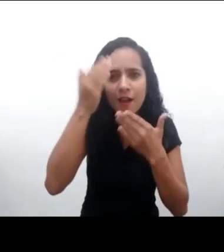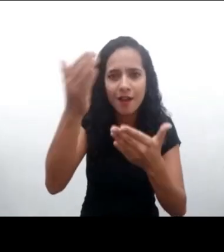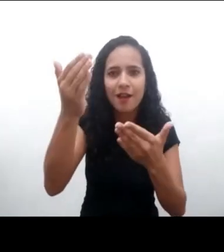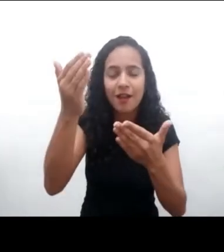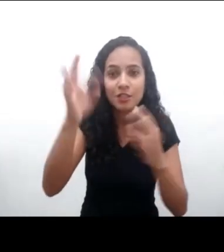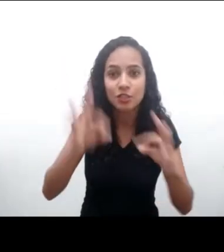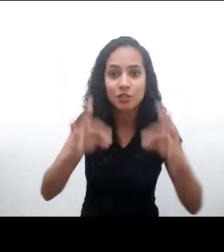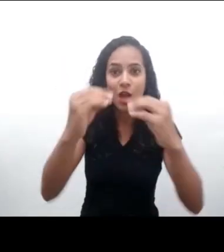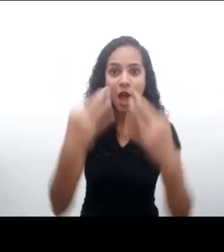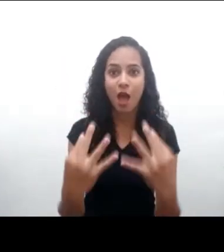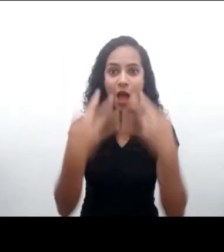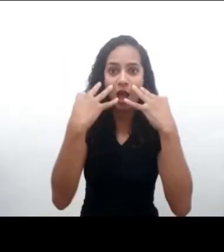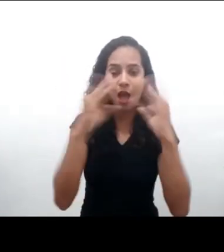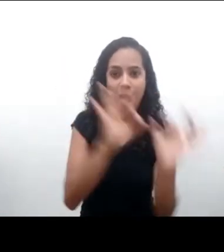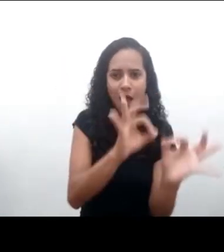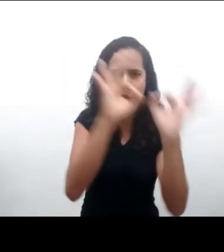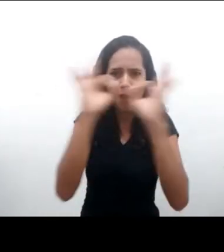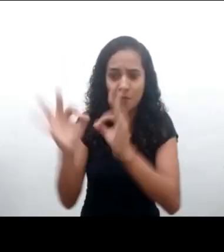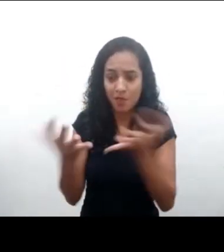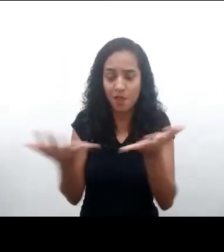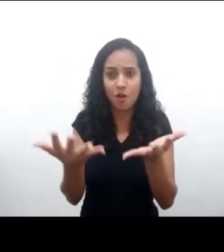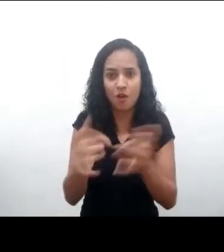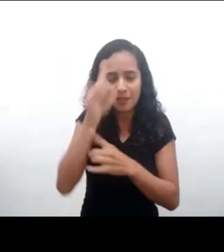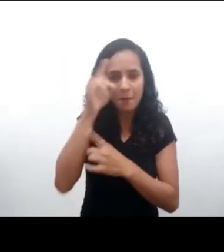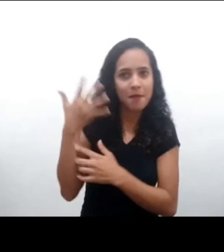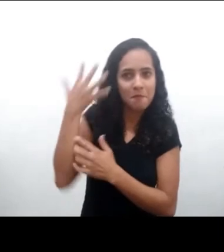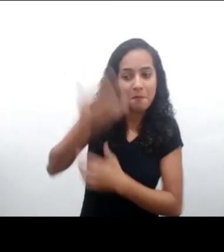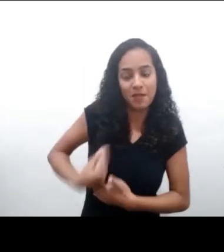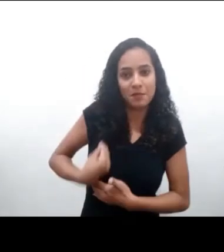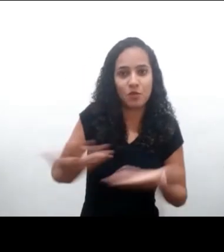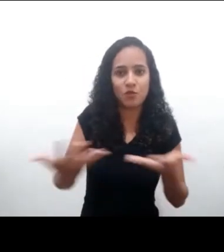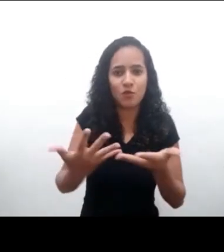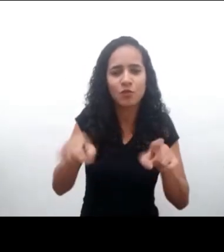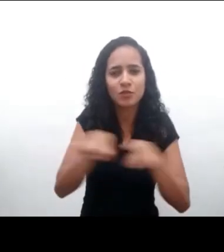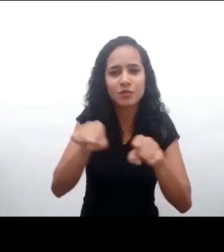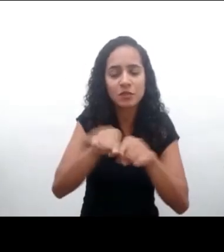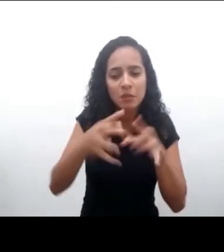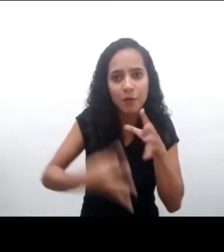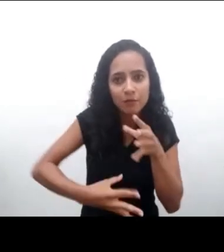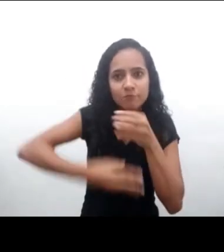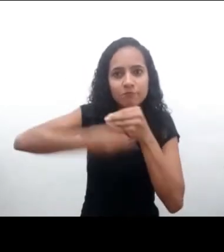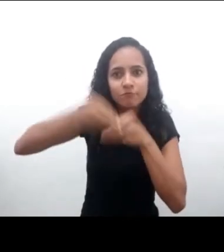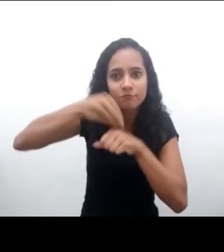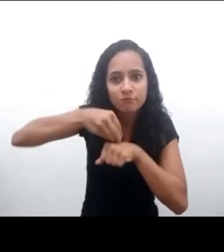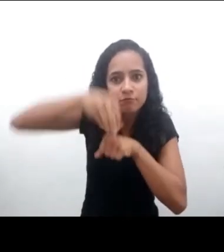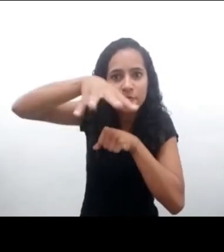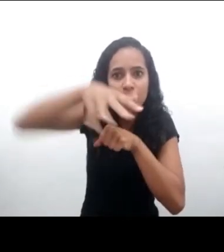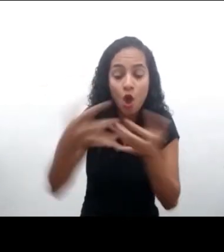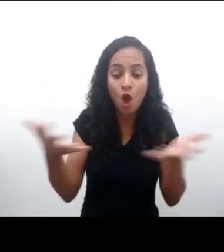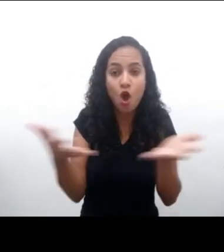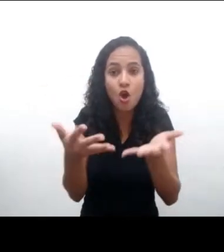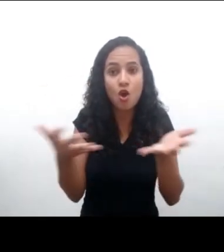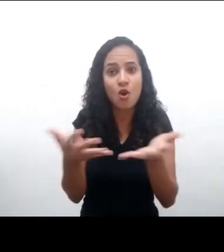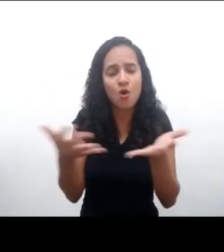y que también contribuyeron a que hoy podamos estar dialogando sobre